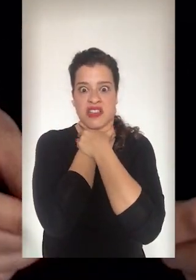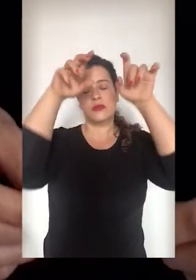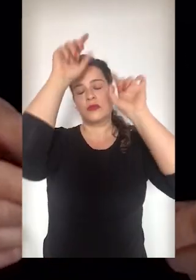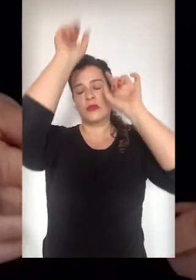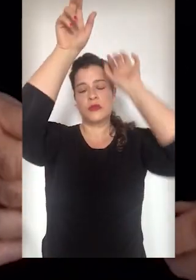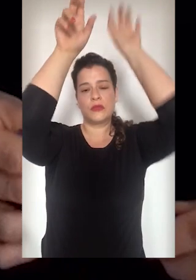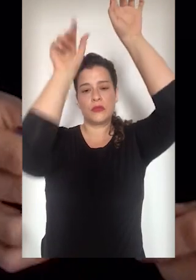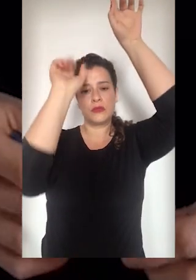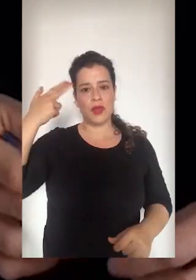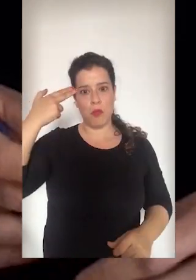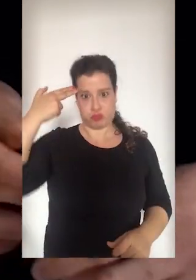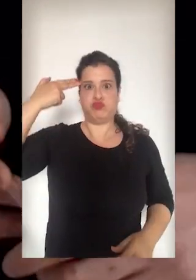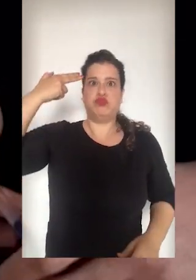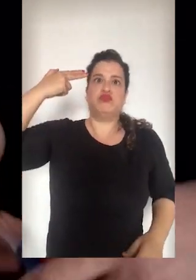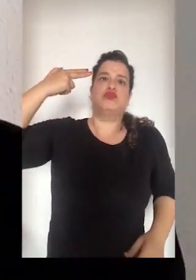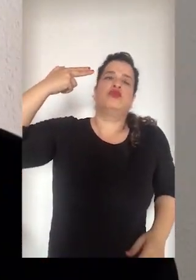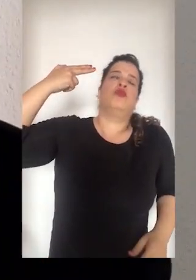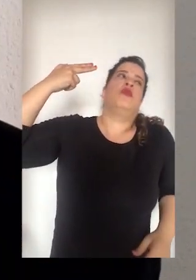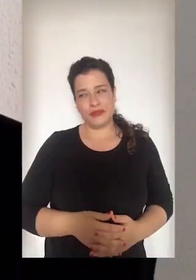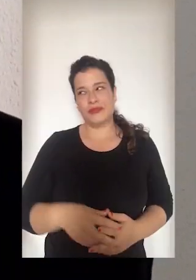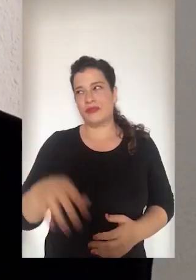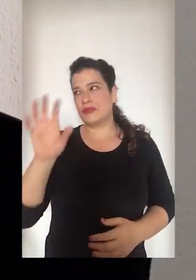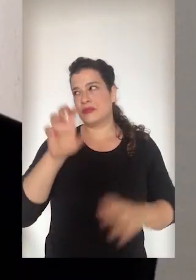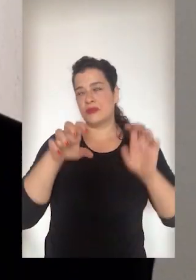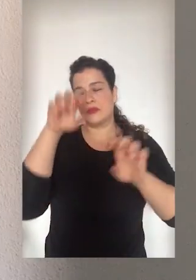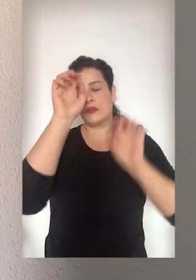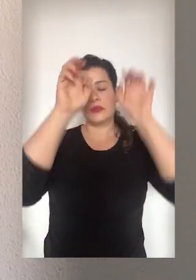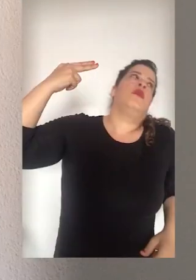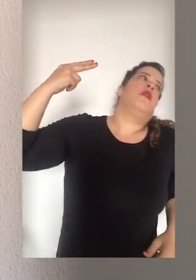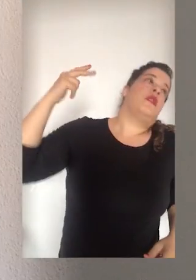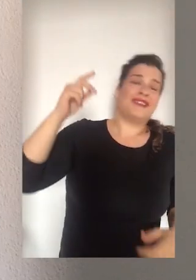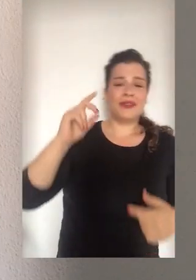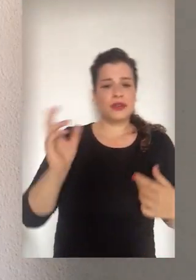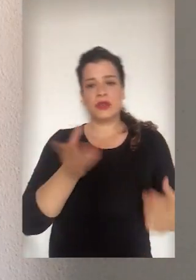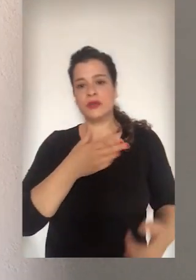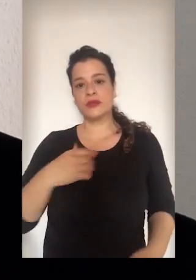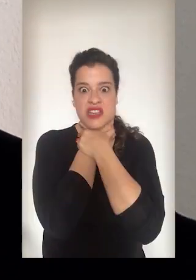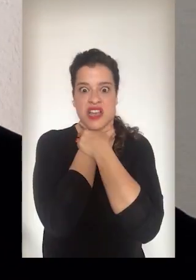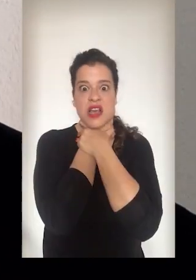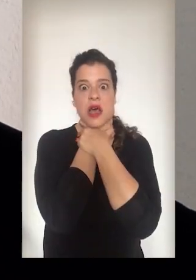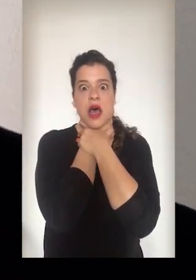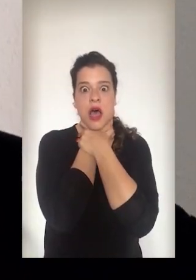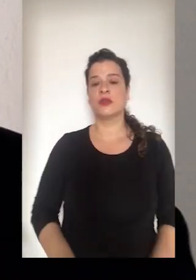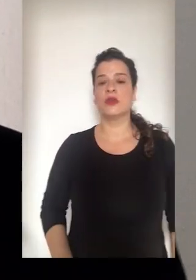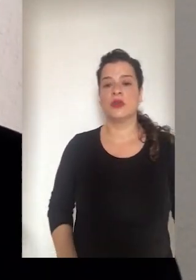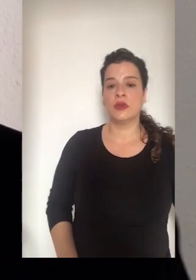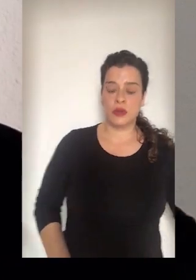la desecalada, pero bueno, a mí también me interesaría muchísimo saber qué va a pasar con los adictos al Pokémon GO.